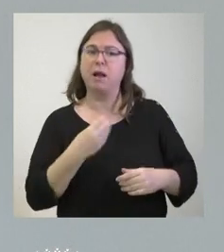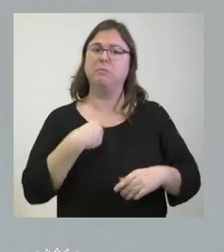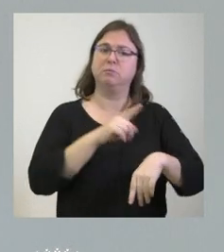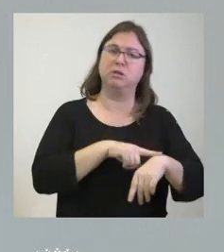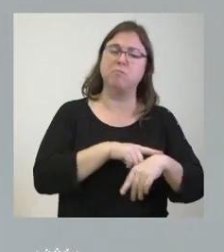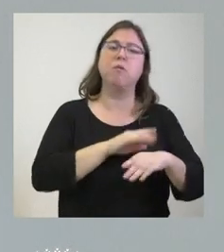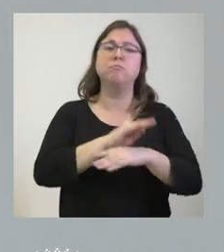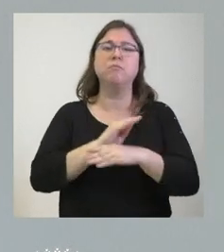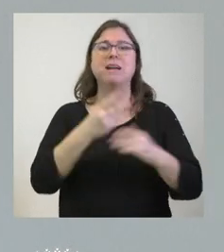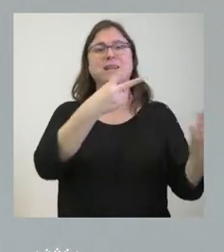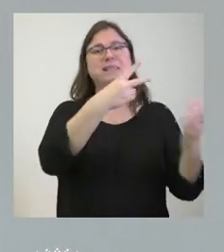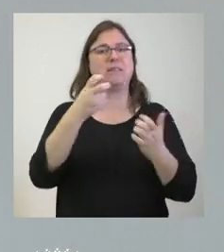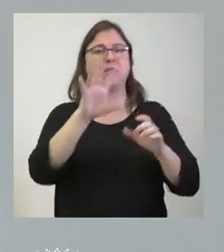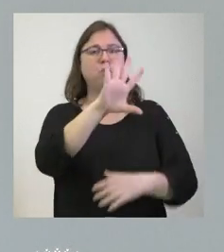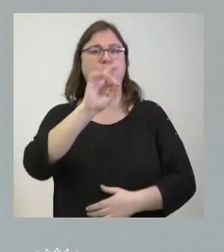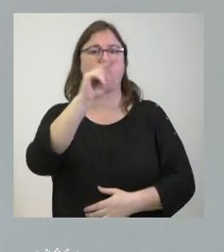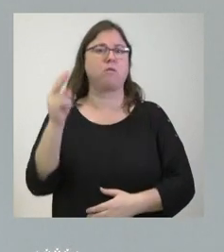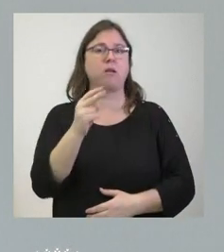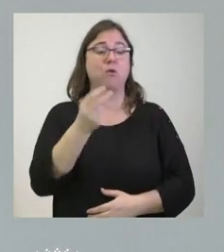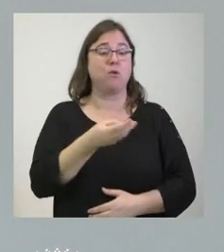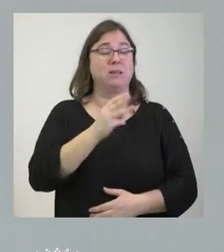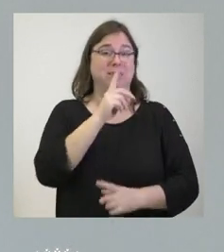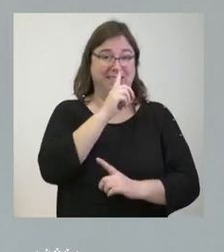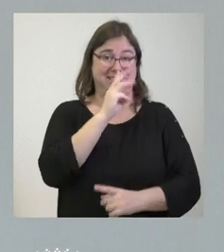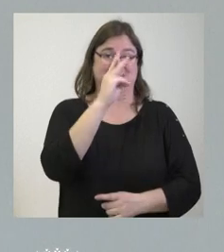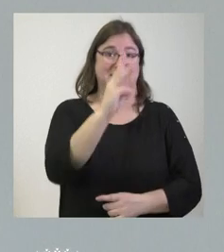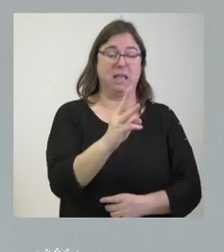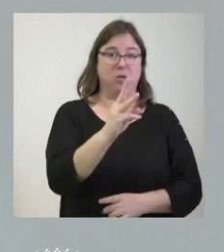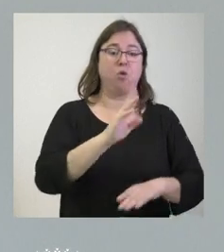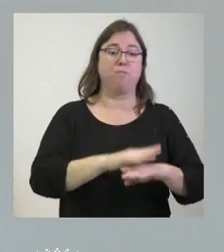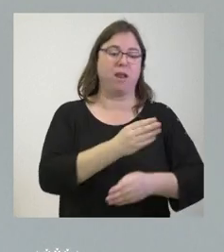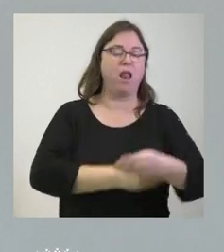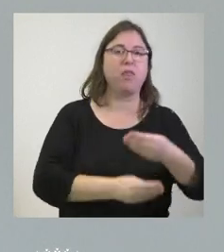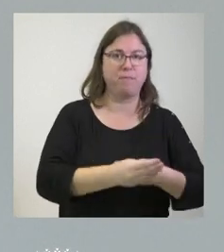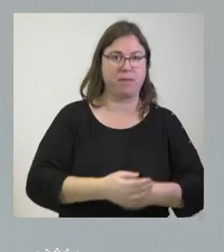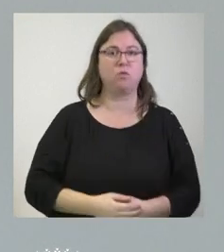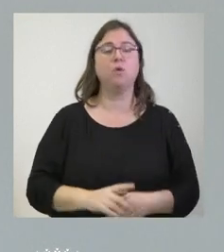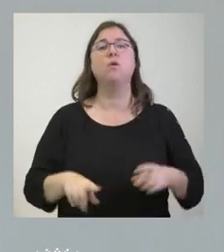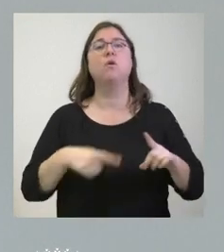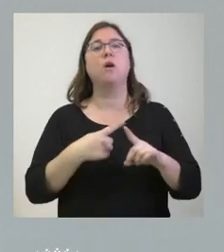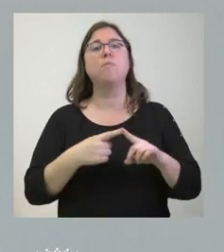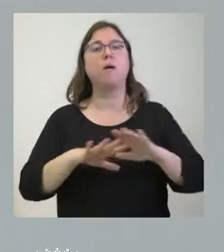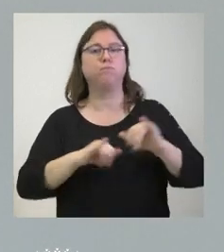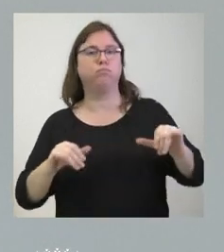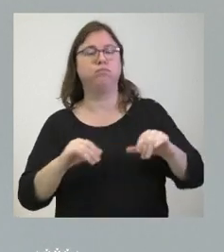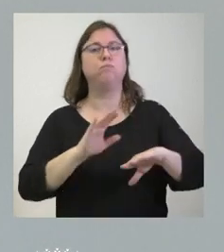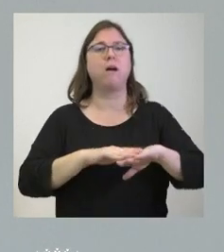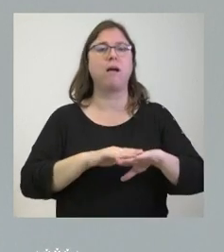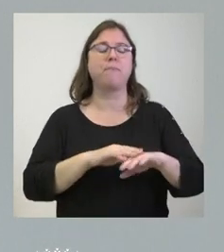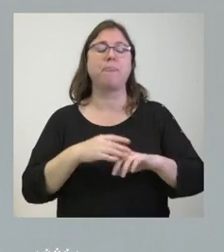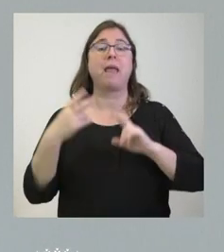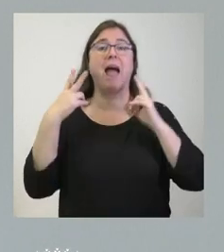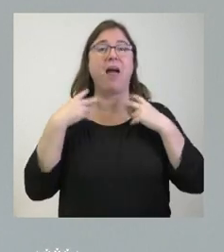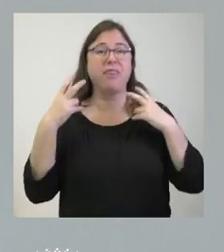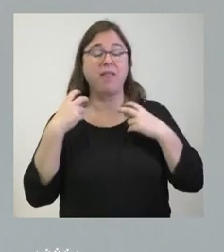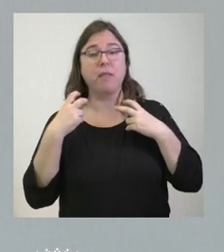una ayuda de 750 euros durante los tres primeros años a los nacimientos en el caso de la compatibilidad con las ayudas tributarias hay que